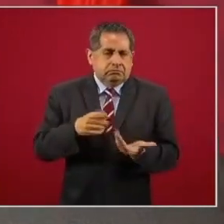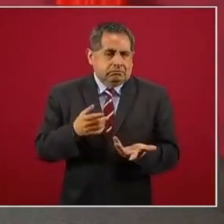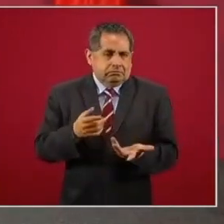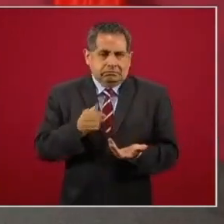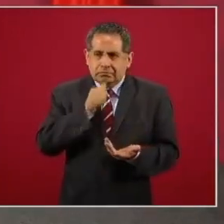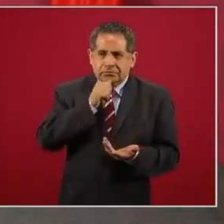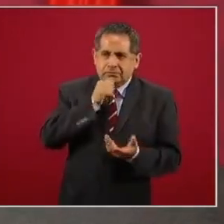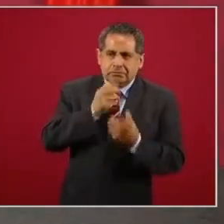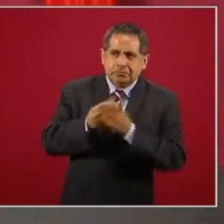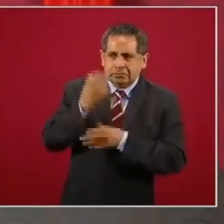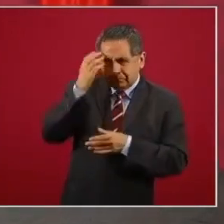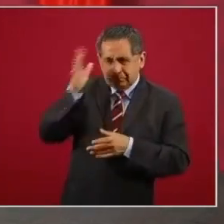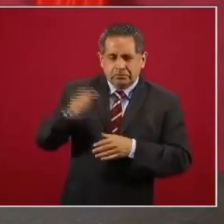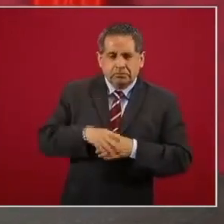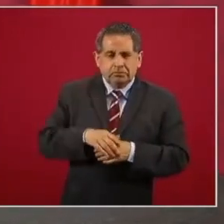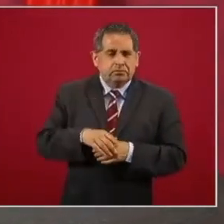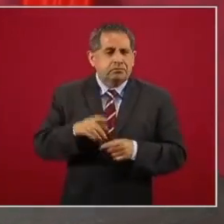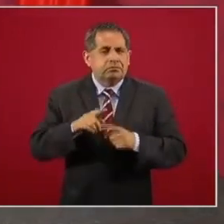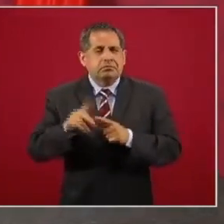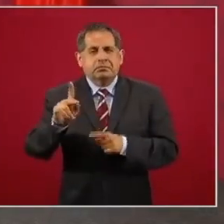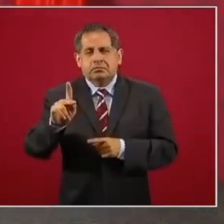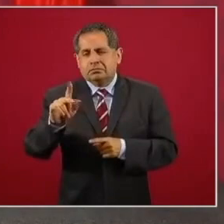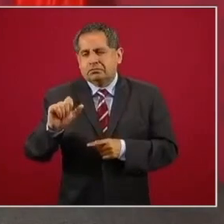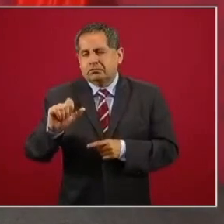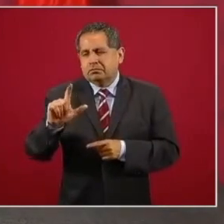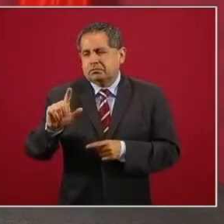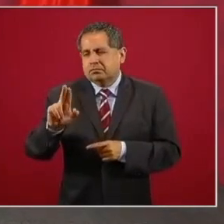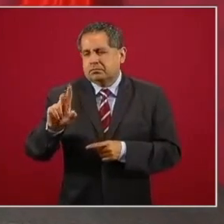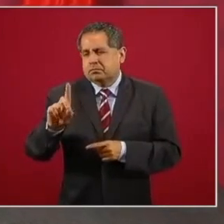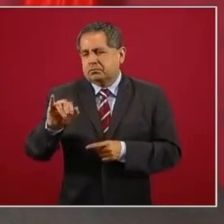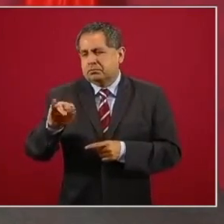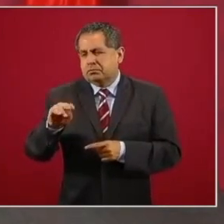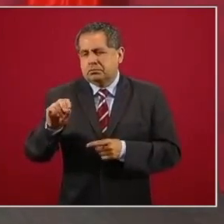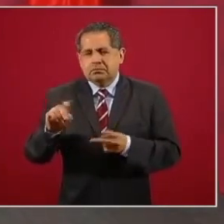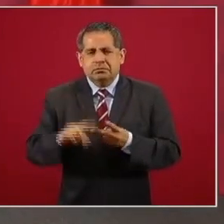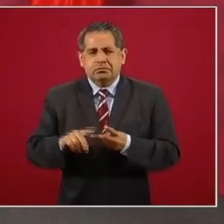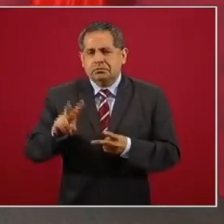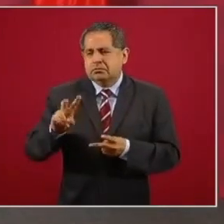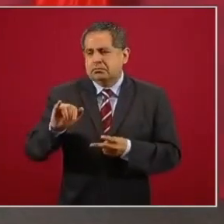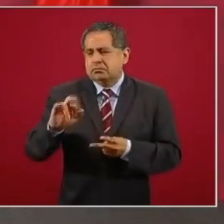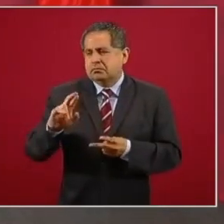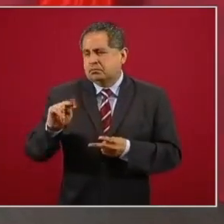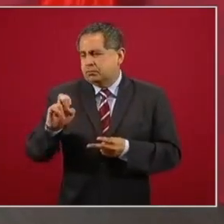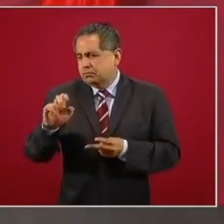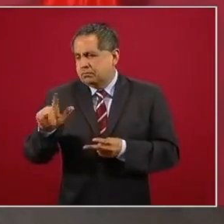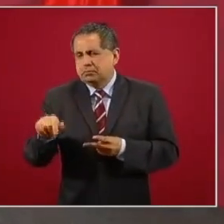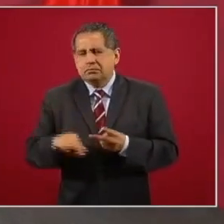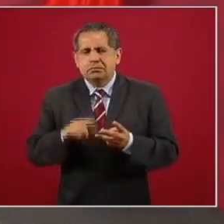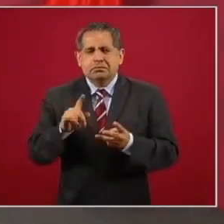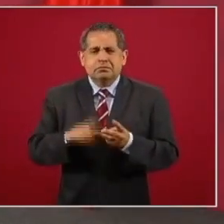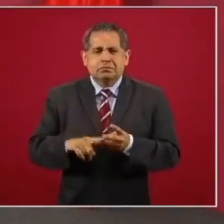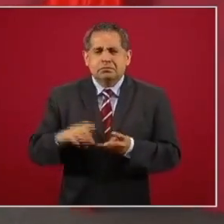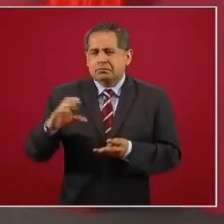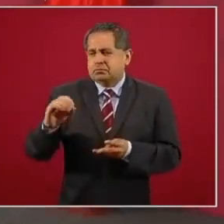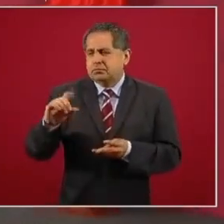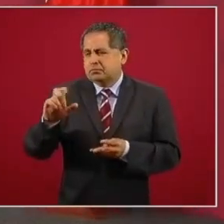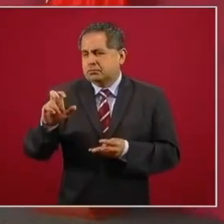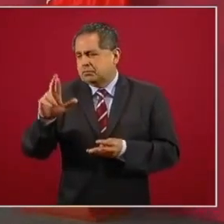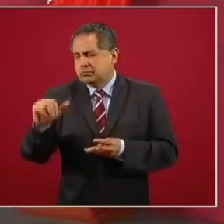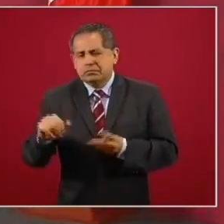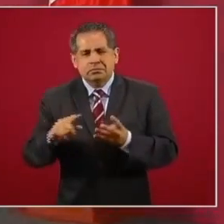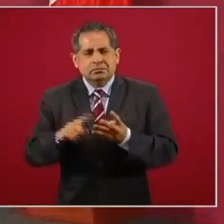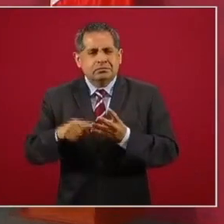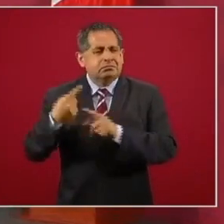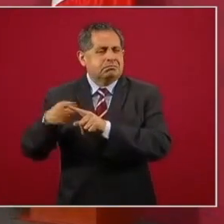El paludismo, la virgüela, cólera, todo eso,